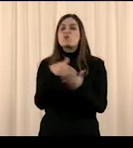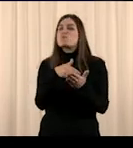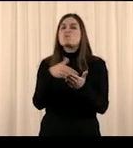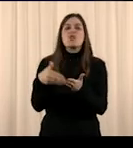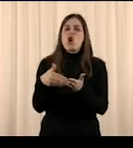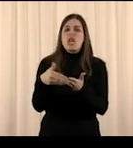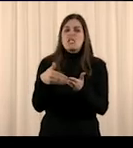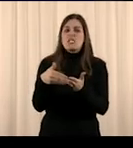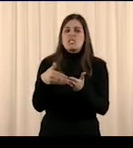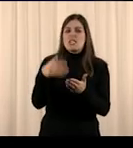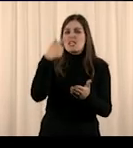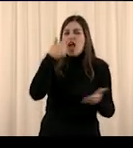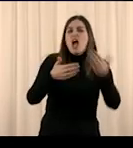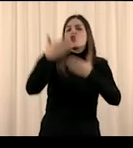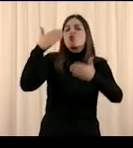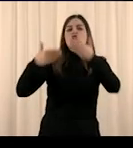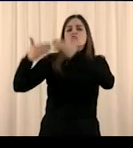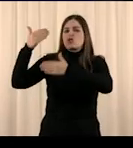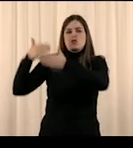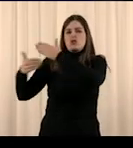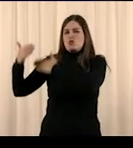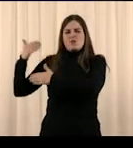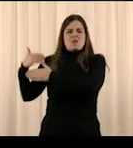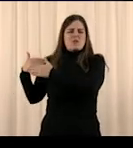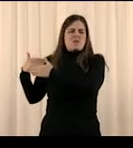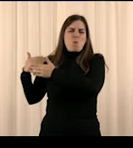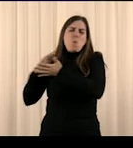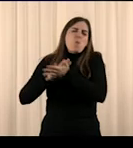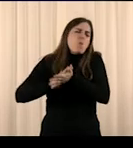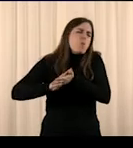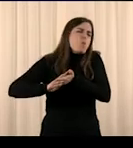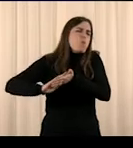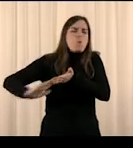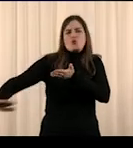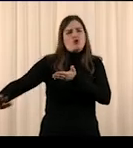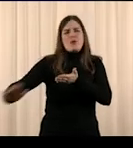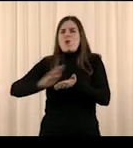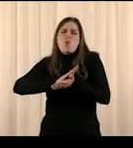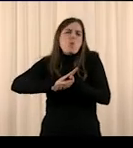de años. Mucho tiempo. Mucho, de verdad.